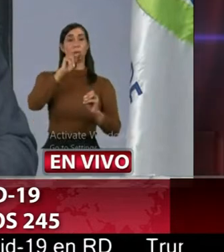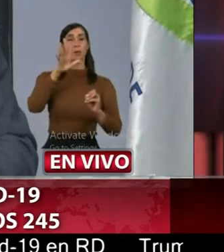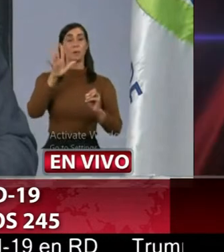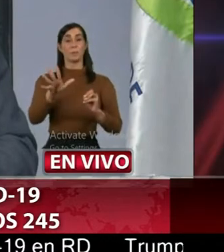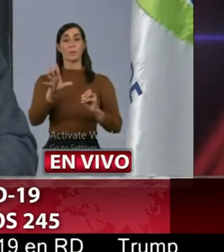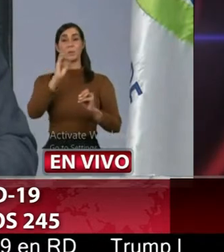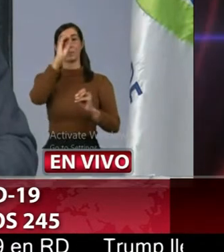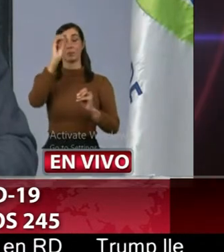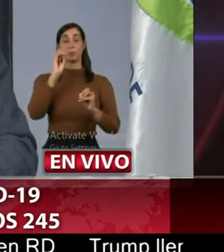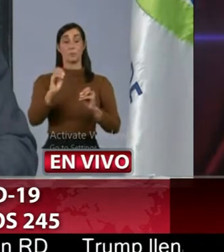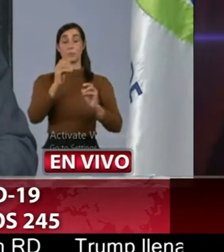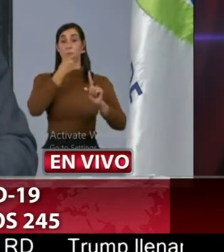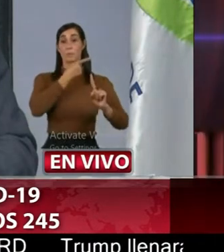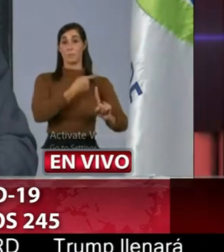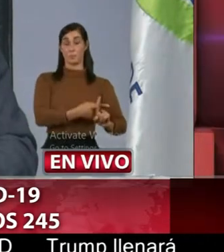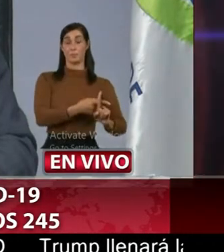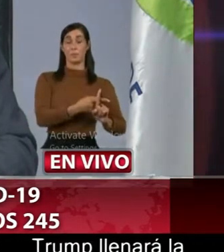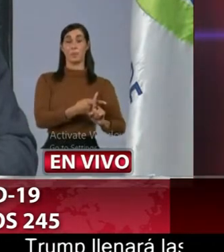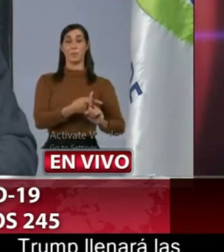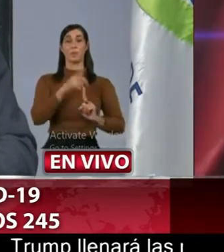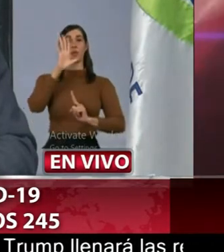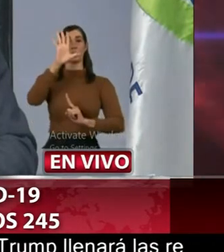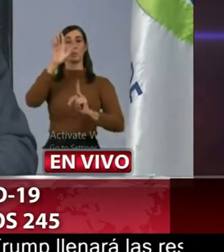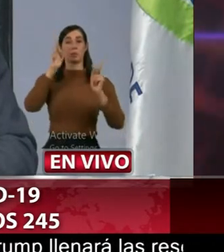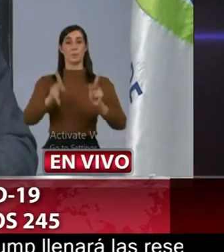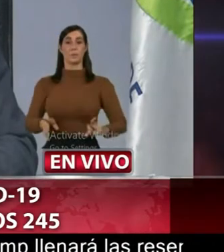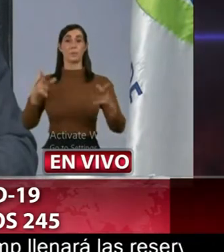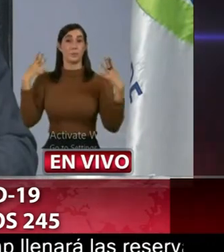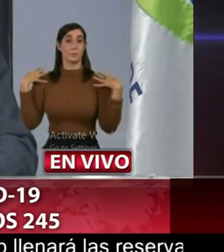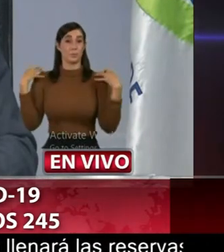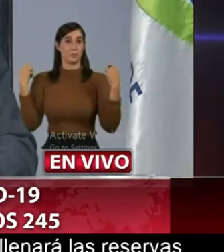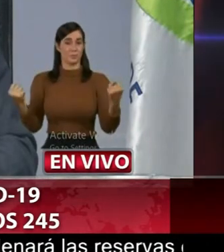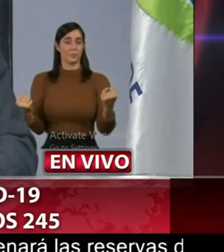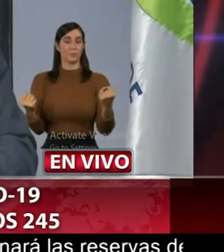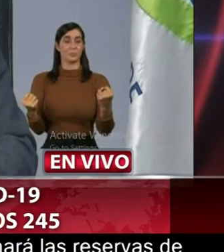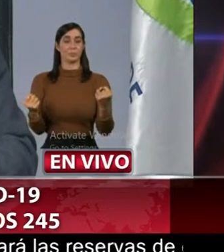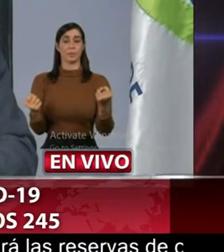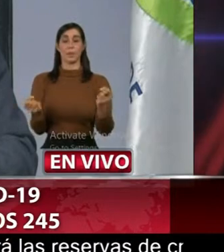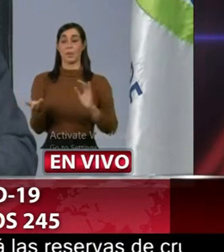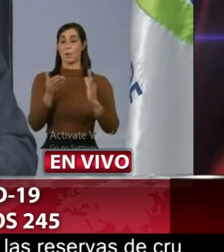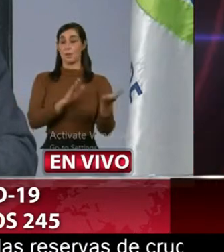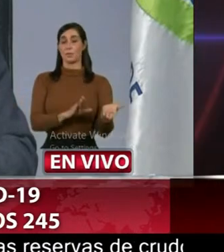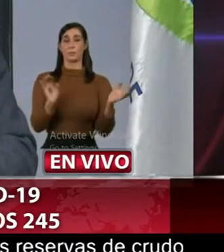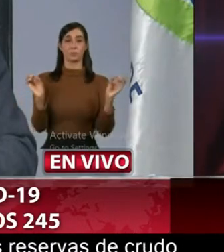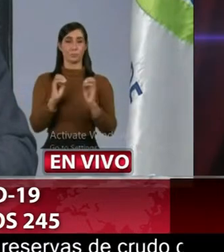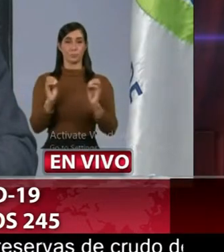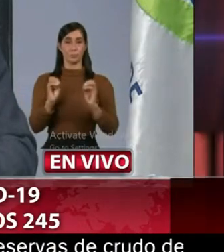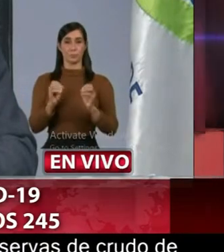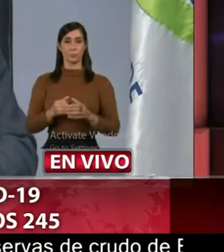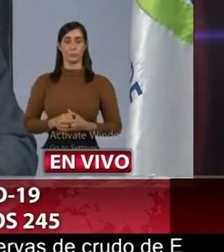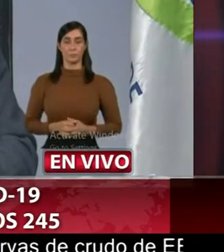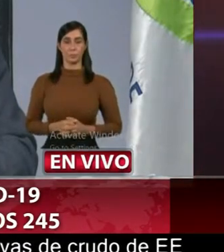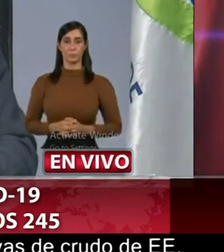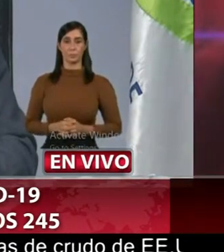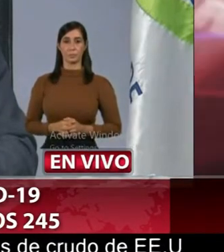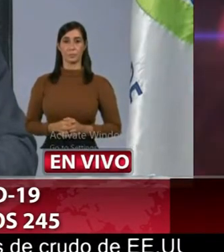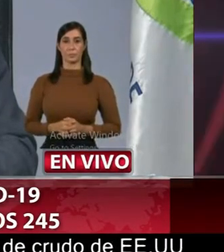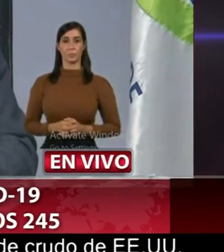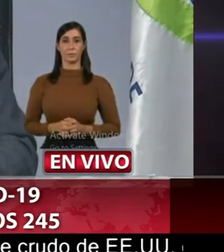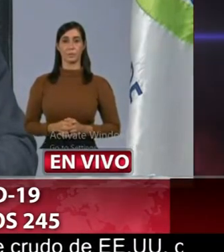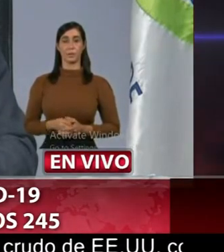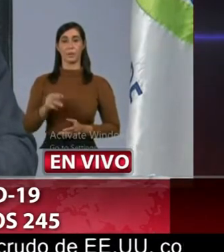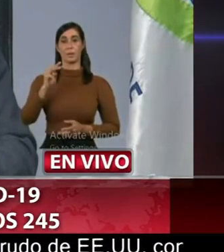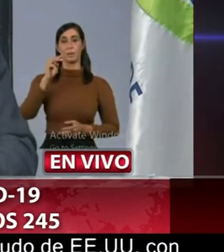% de positividad cinco personas recuperadas ningún fallecimiento María